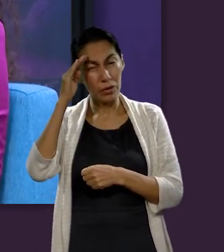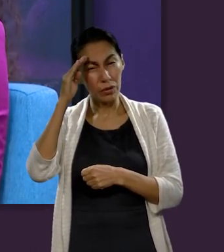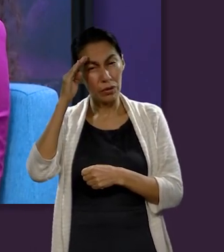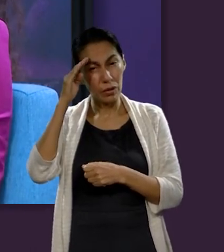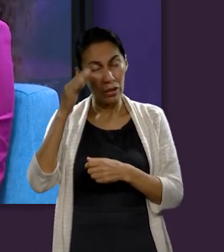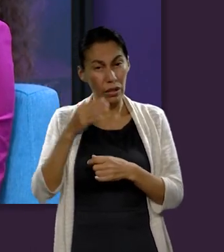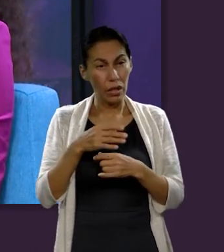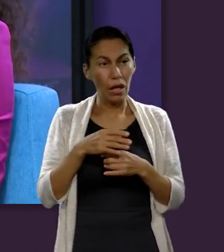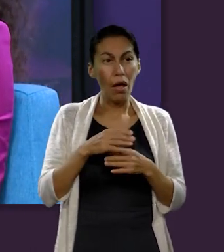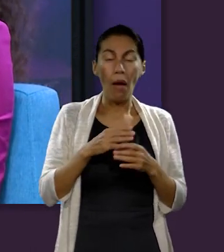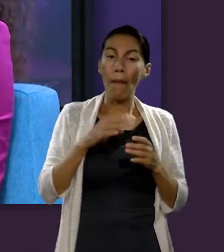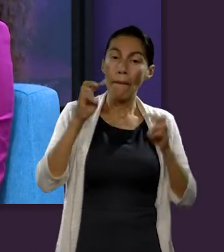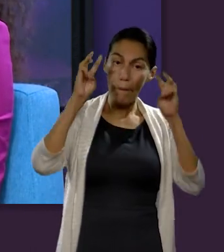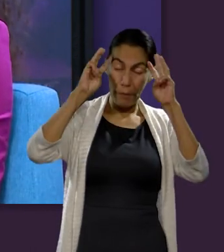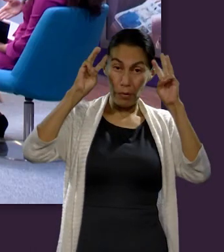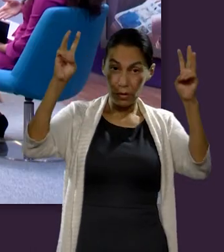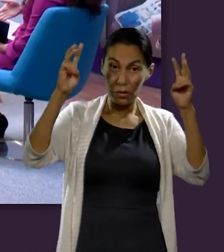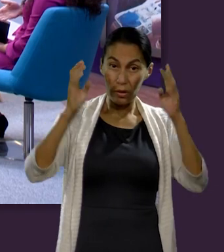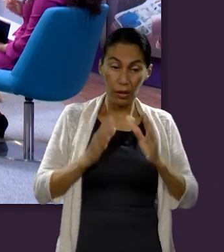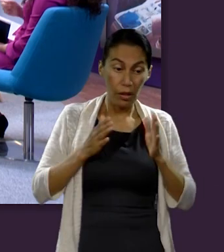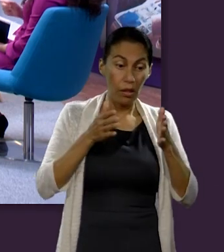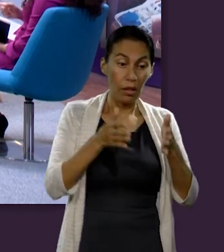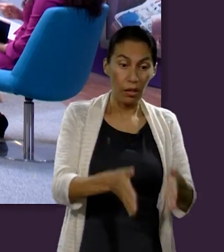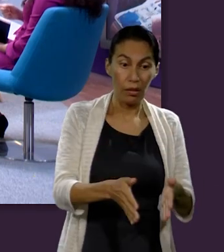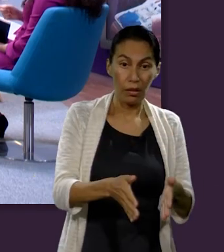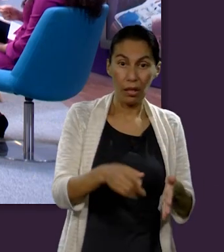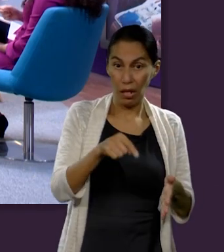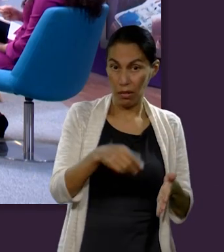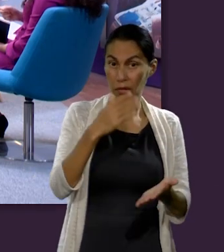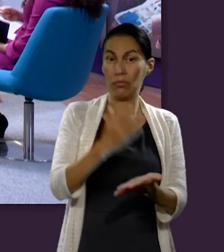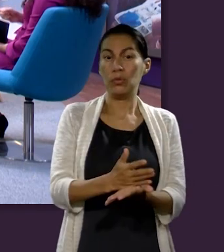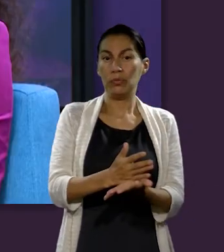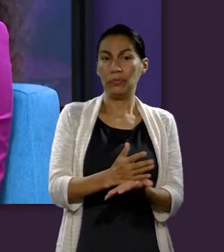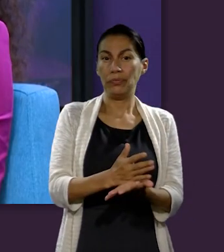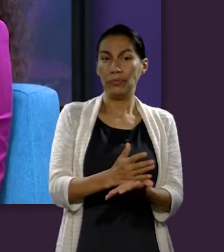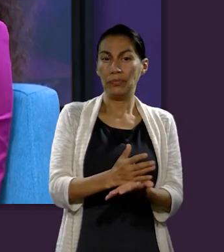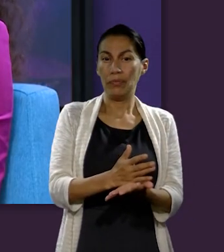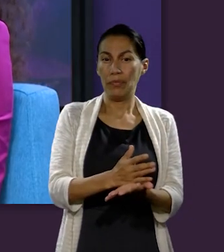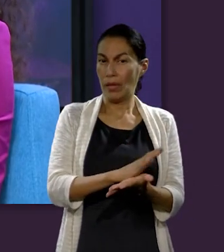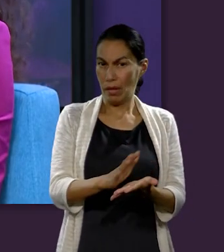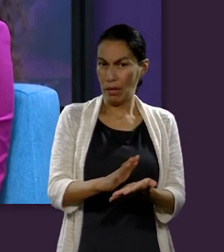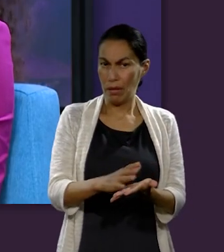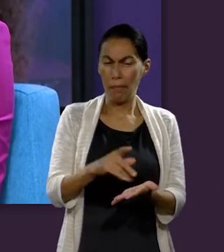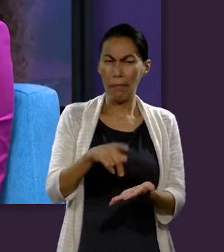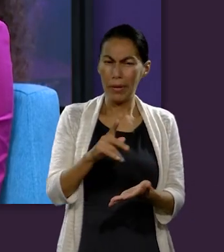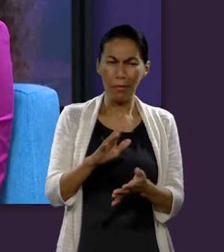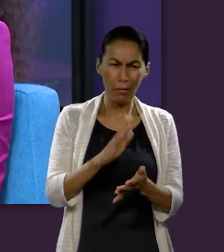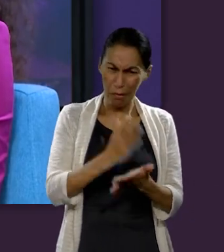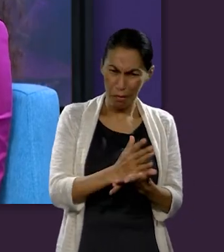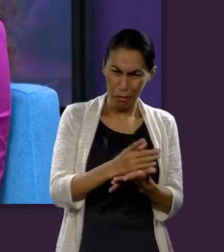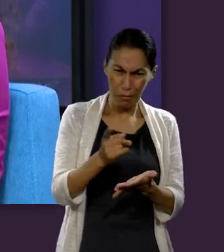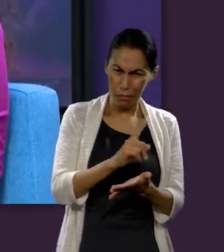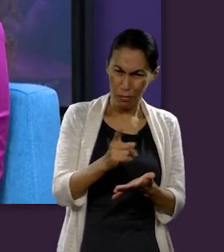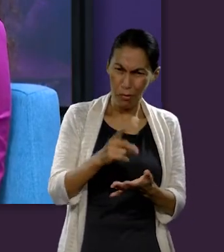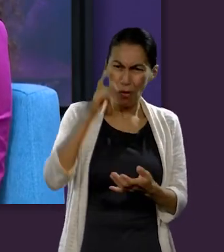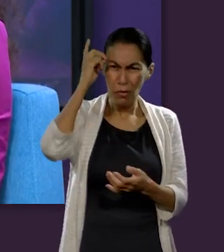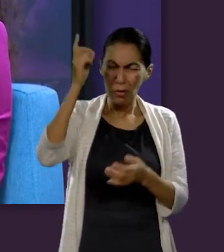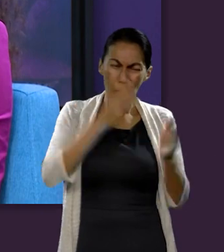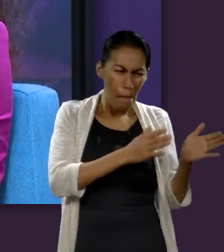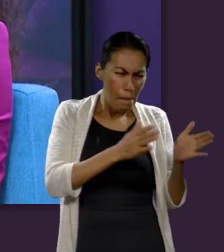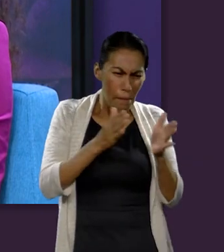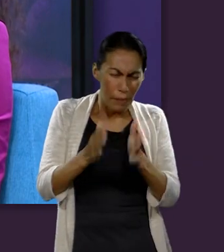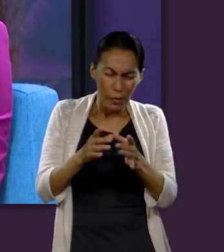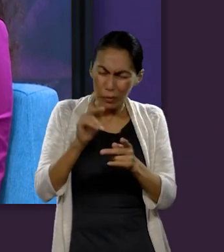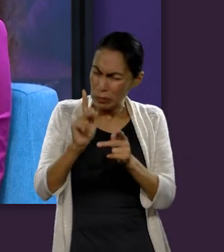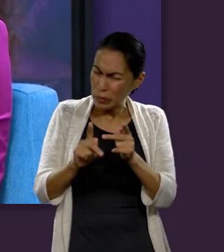si hubiéramos detenido la historia cuando enterraban a Moisés, que mencionábamos hace un momento atrás. Y ahora Ricardo nos decía, Dios tenía planes mucho más